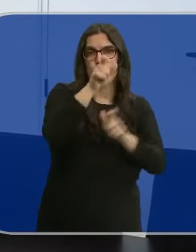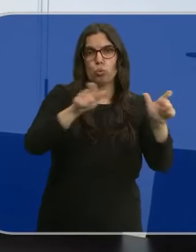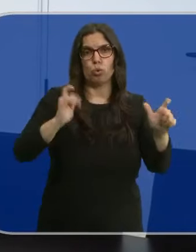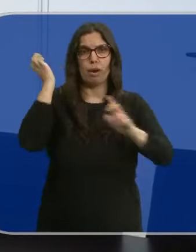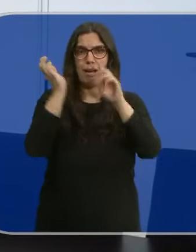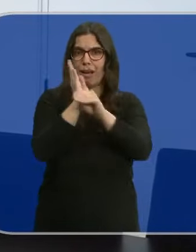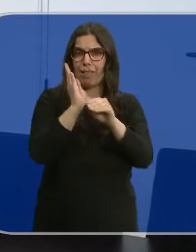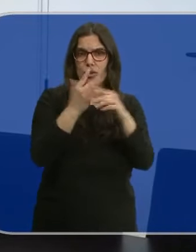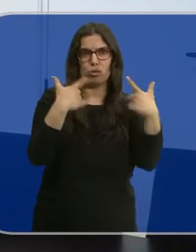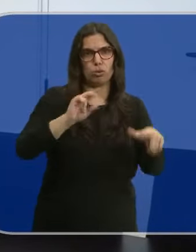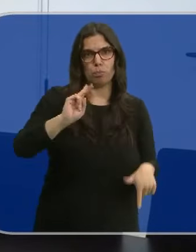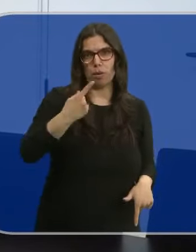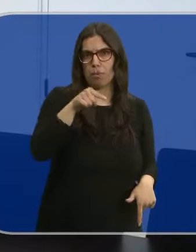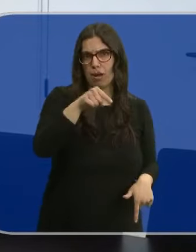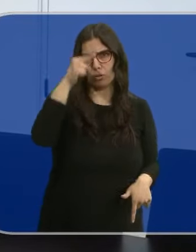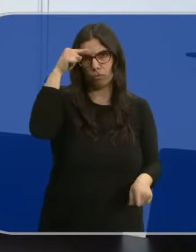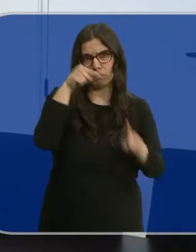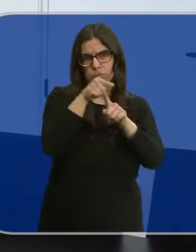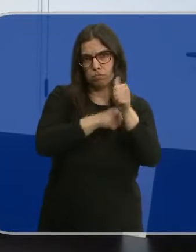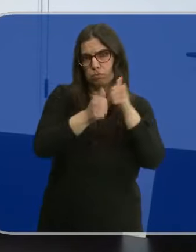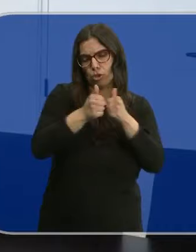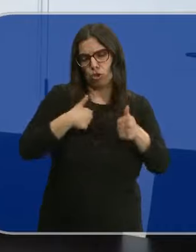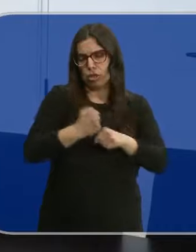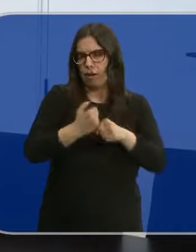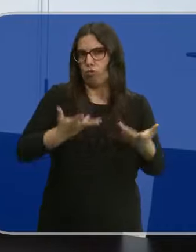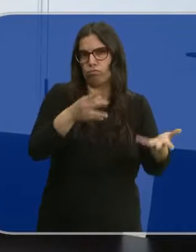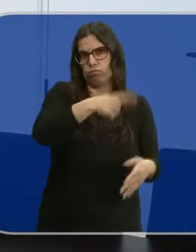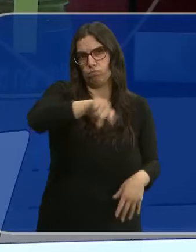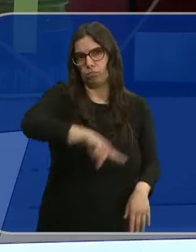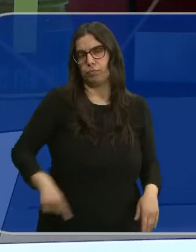ganaderos, el sector primario, y es a ellos a los que dedico mi trabajo.